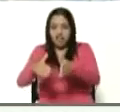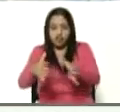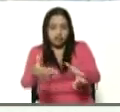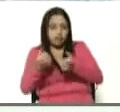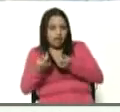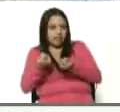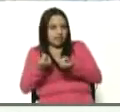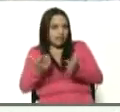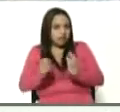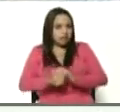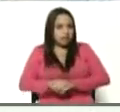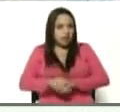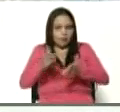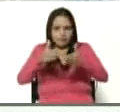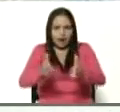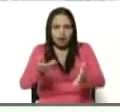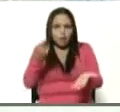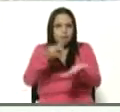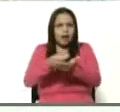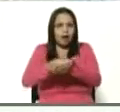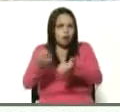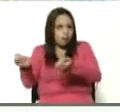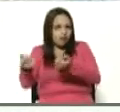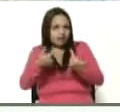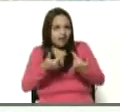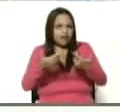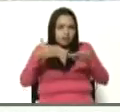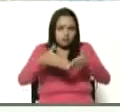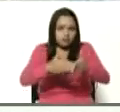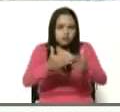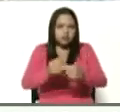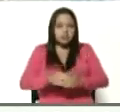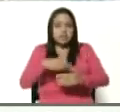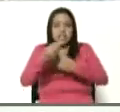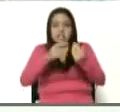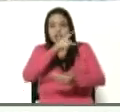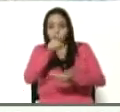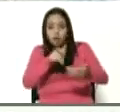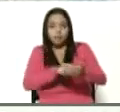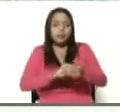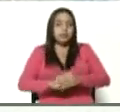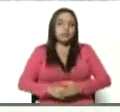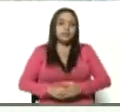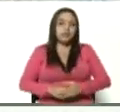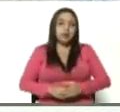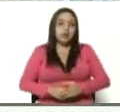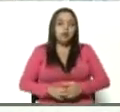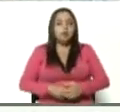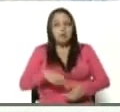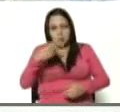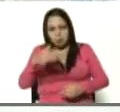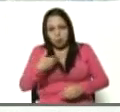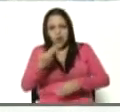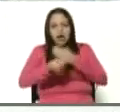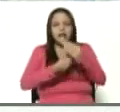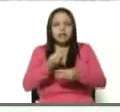Barcos que hemos contratado para traer diésel y complementar mientras recuperamos la producción de diésel nacional.